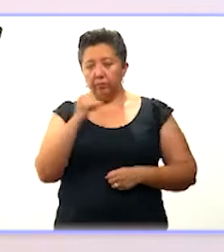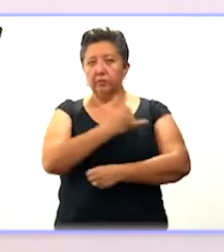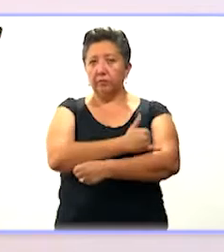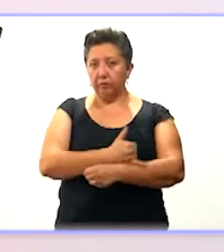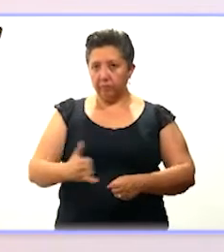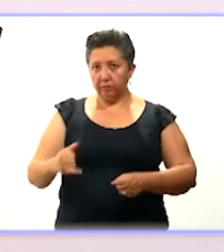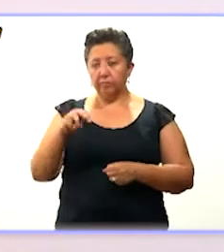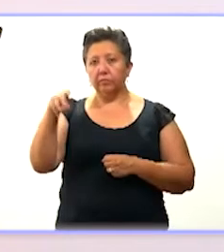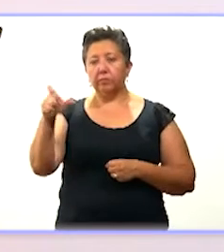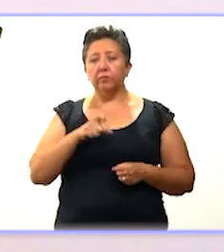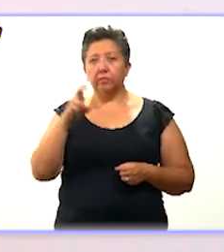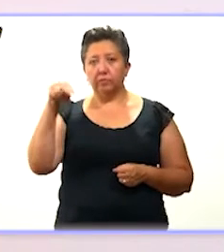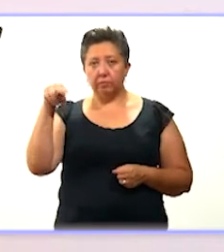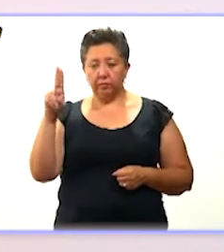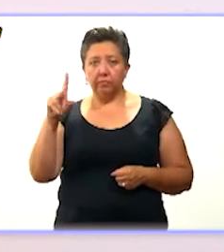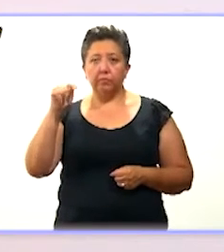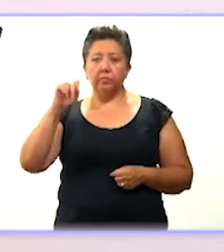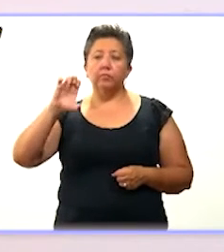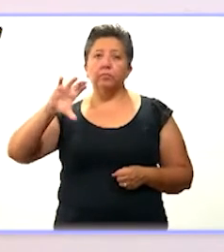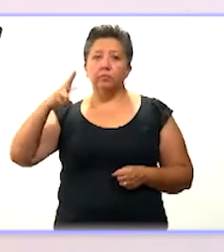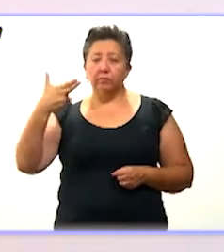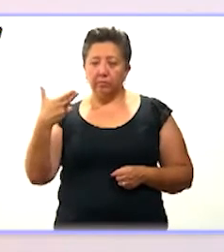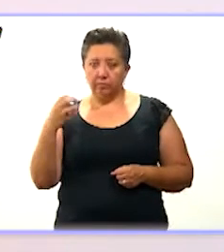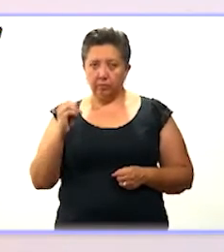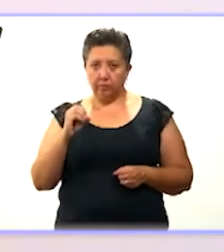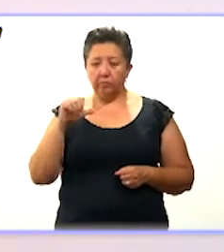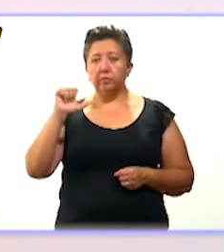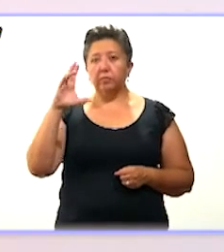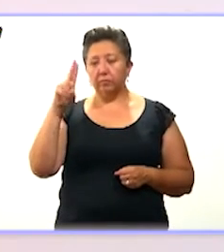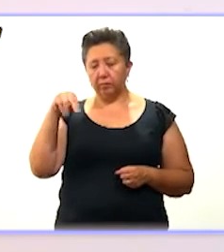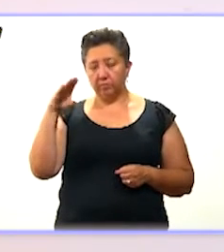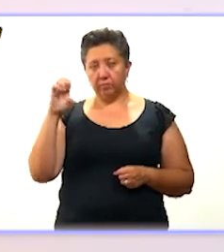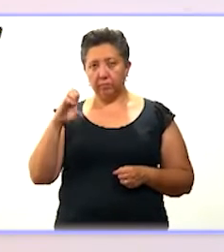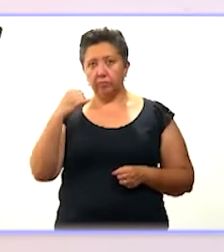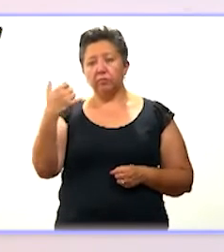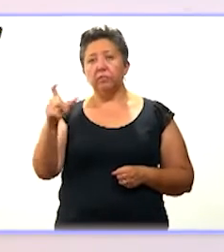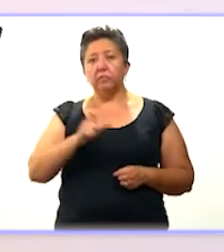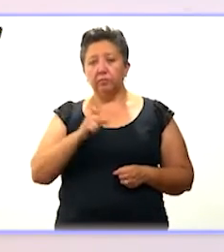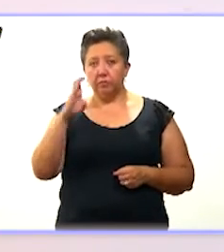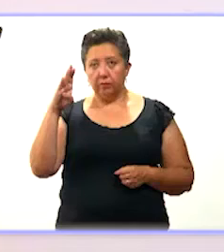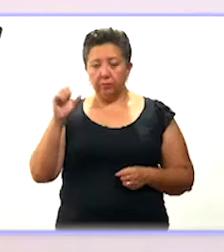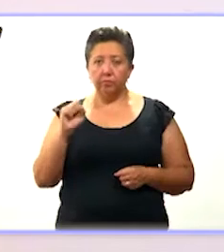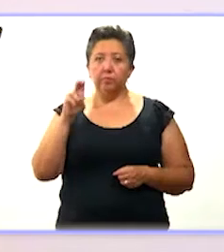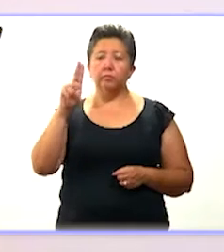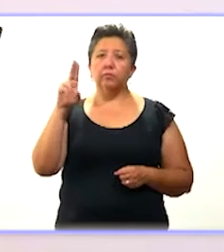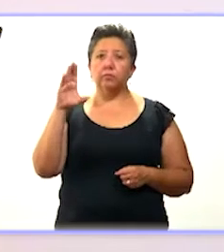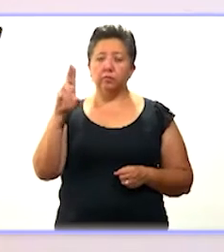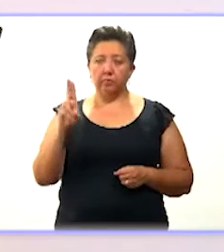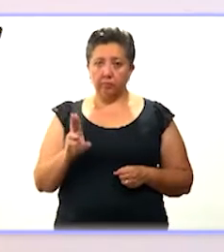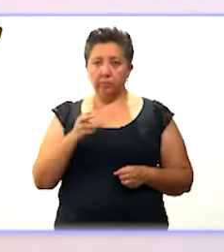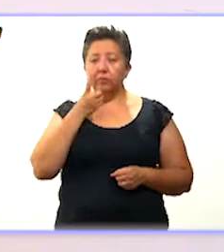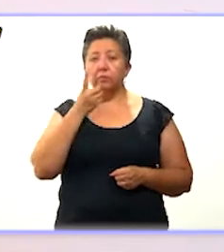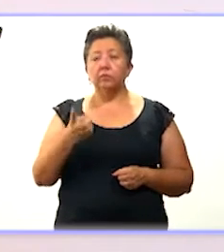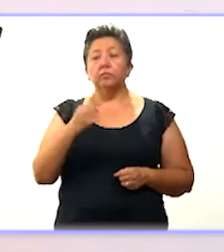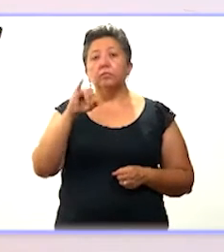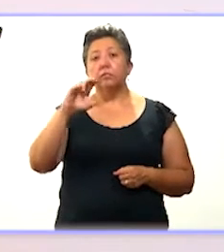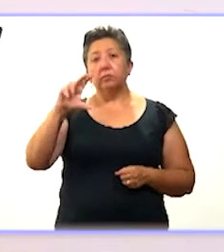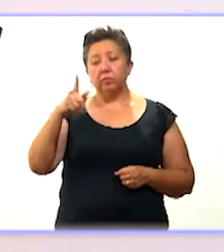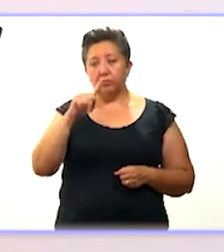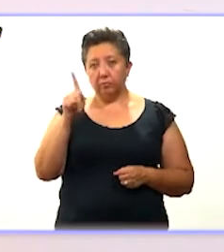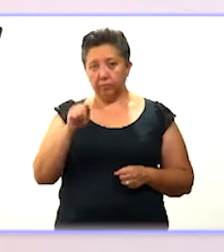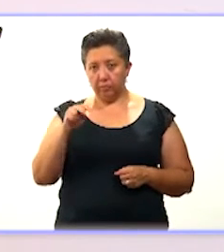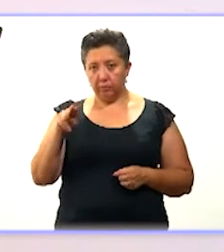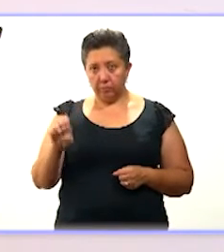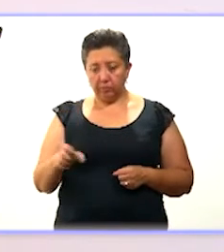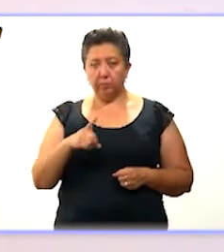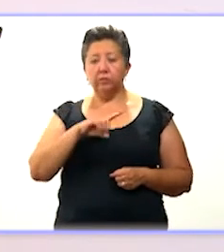Isamal, Mashcanú, Teco, Tixcocop, Acanqué, Yaxcabá, Ucu, Xixulú Pueblo, Chiquinzonot,